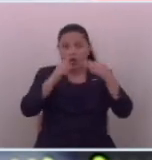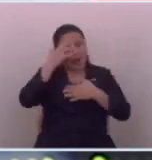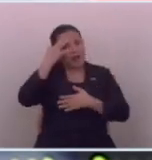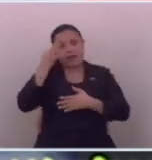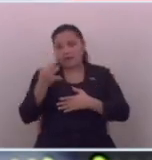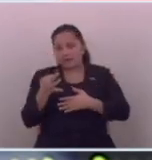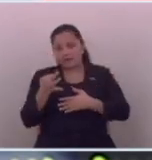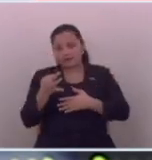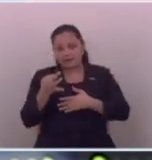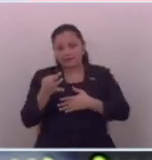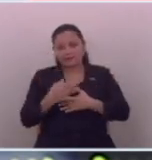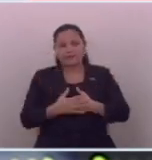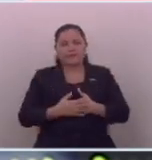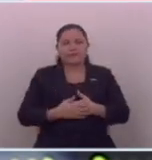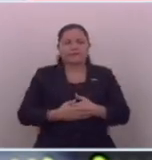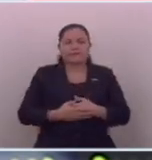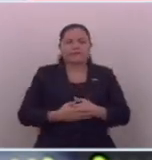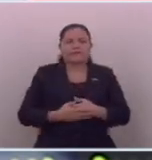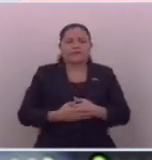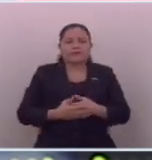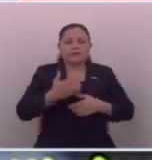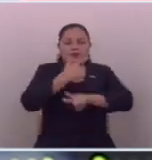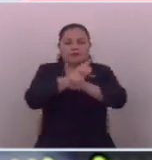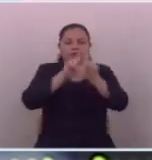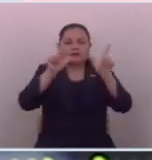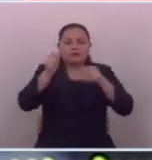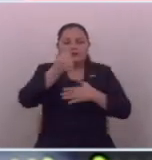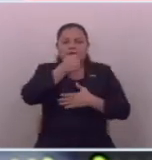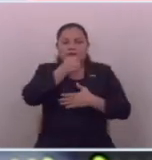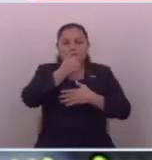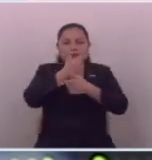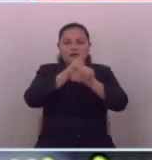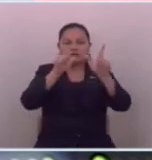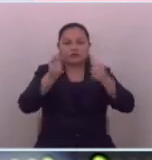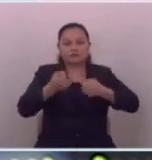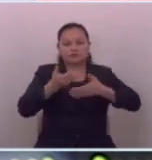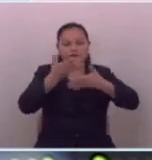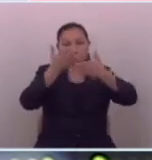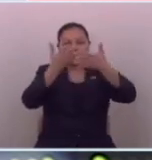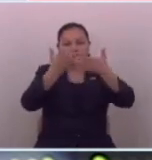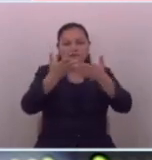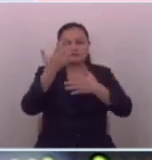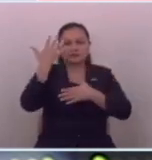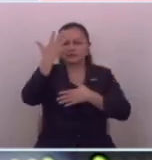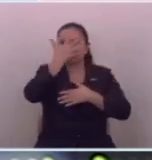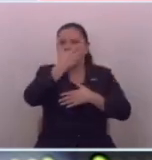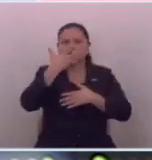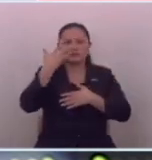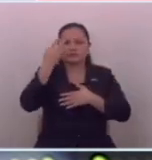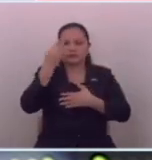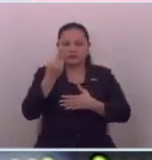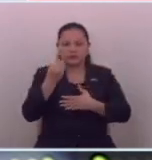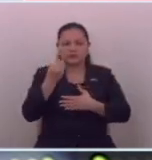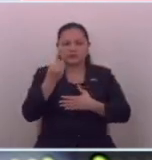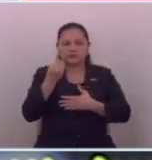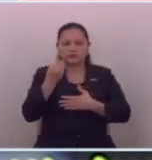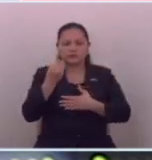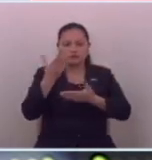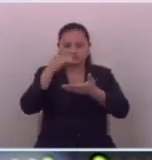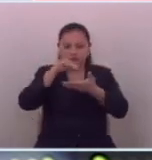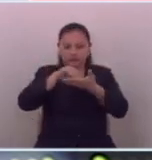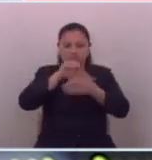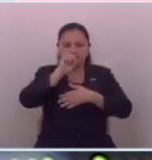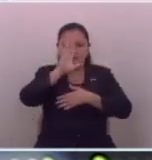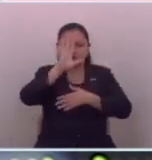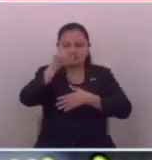cree la libertad de prensa y la libertad de expresión es muy bonita insisto